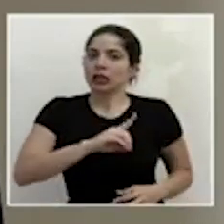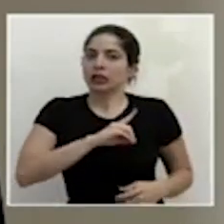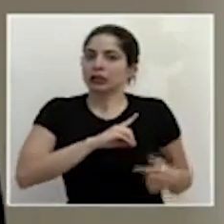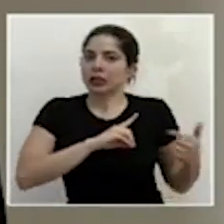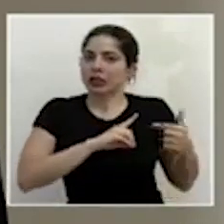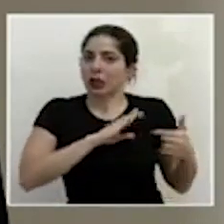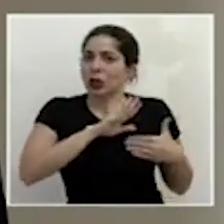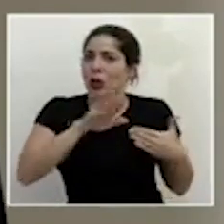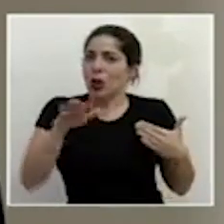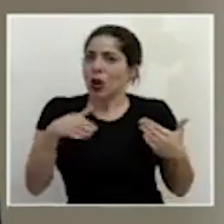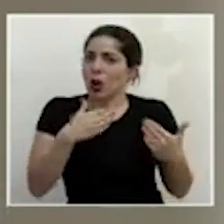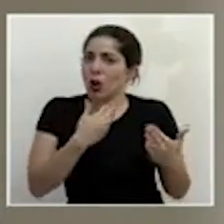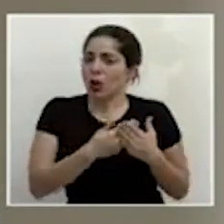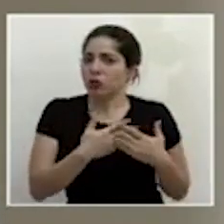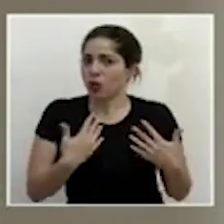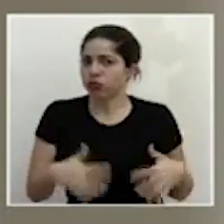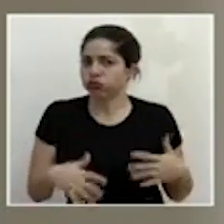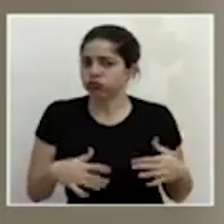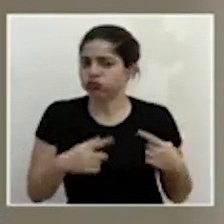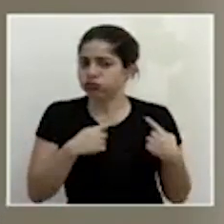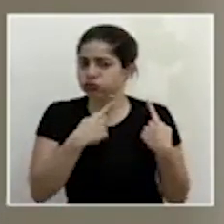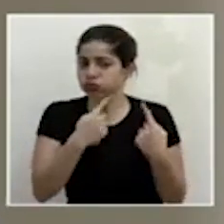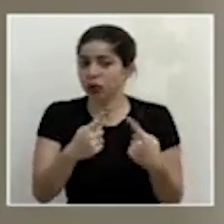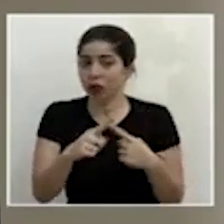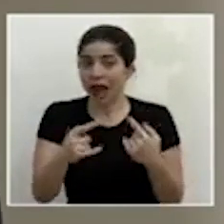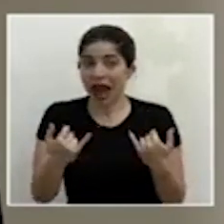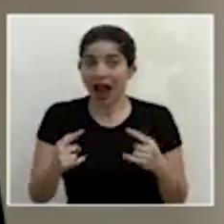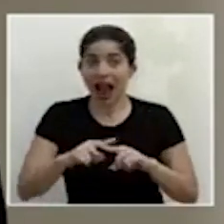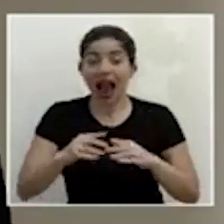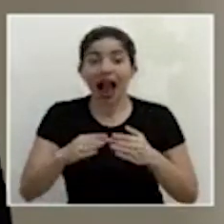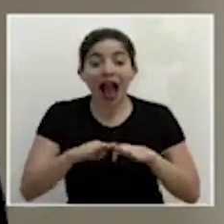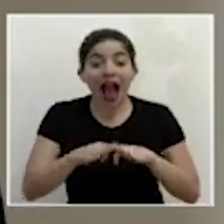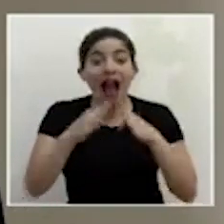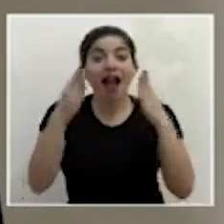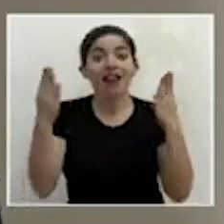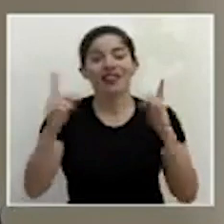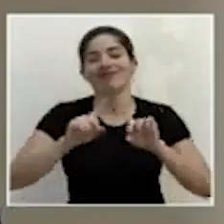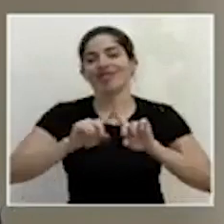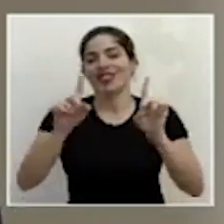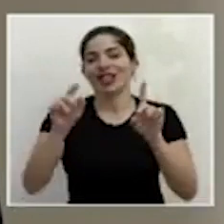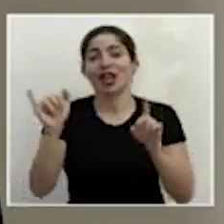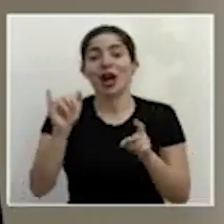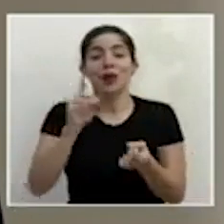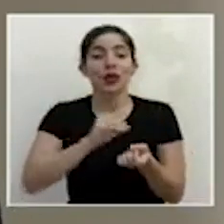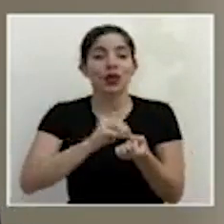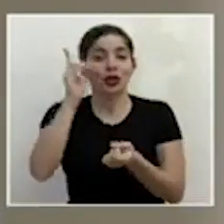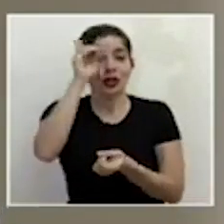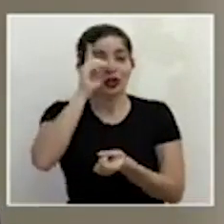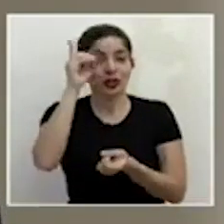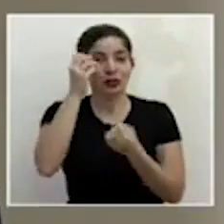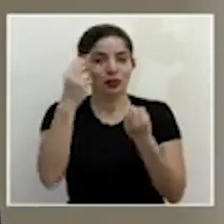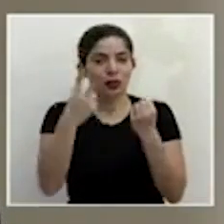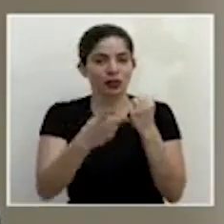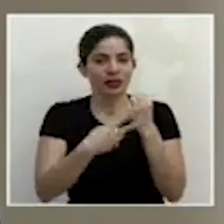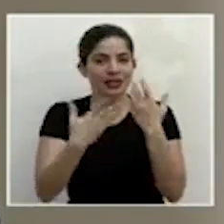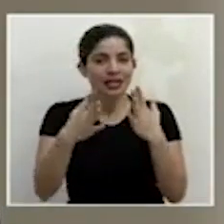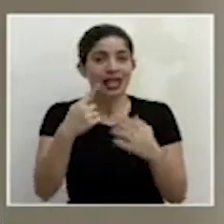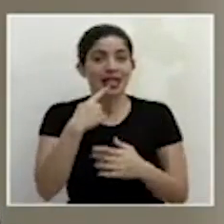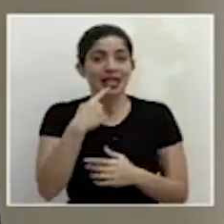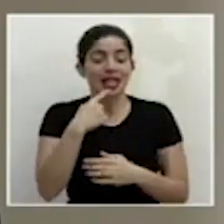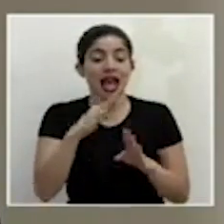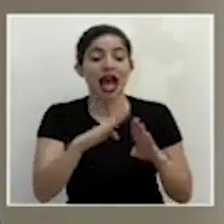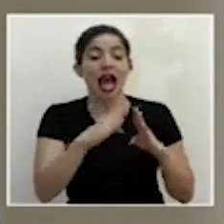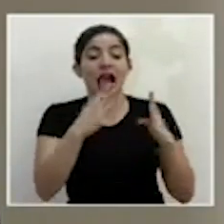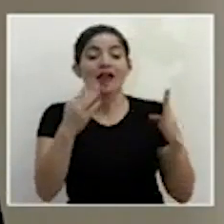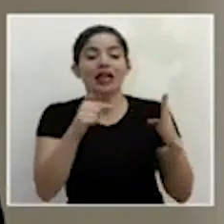todos nosotros y nosotras. Ahora, abrir es distinto. Como lo ha dicho el doctor Salas muchas veces, abrir va a